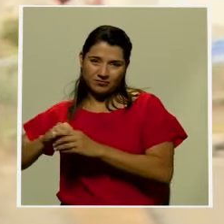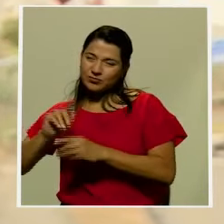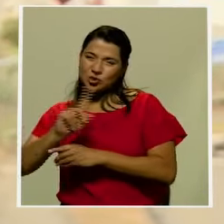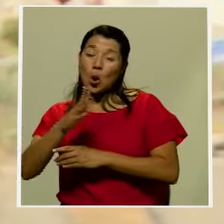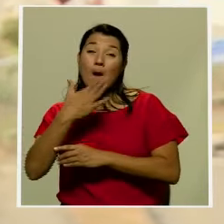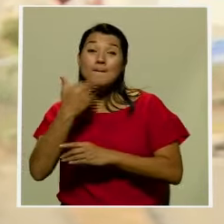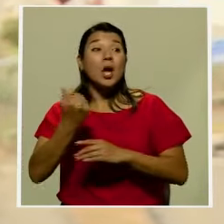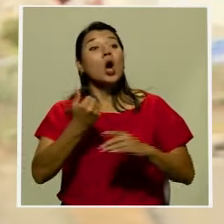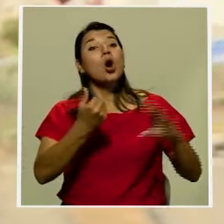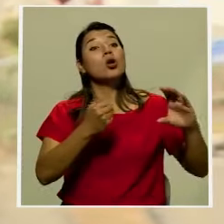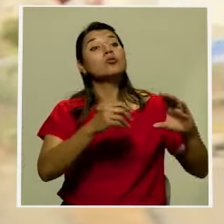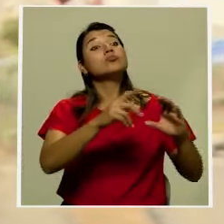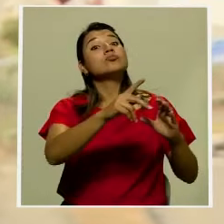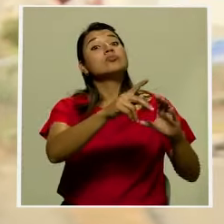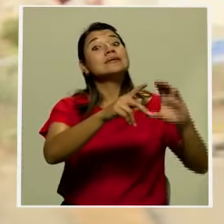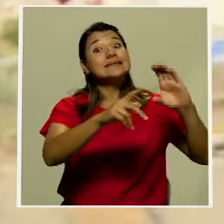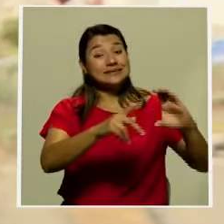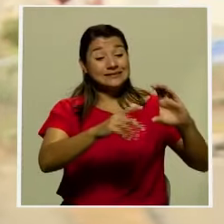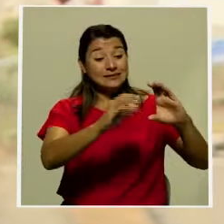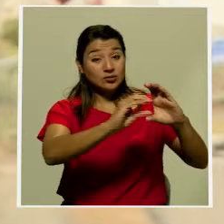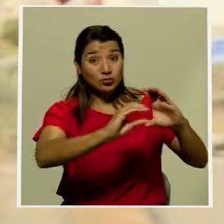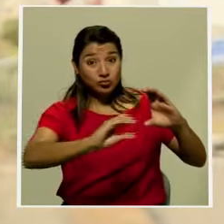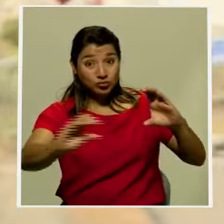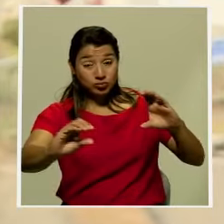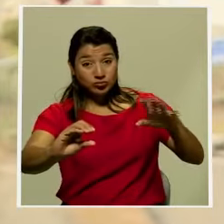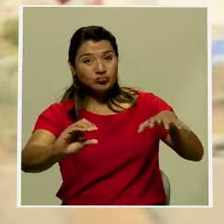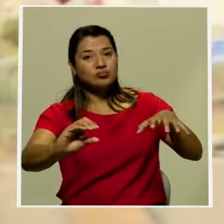cuenta de ahorro y nosotros no veamos ese monto.